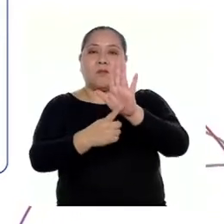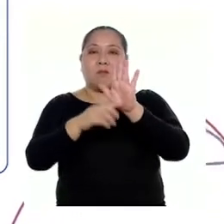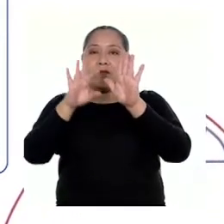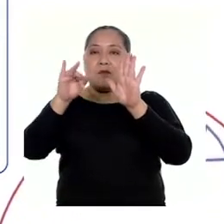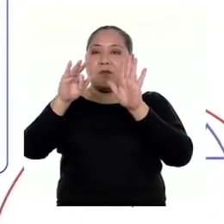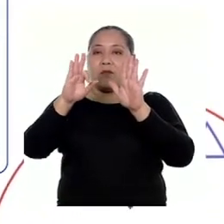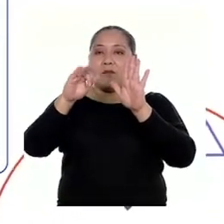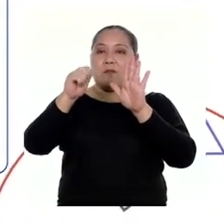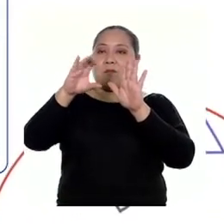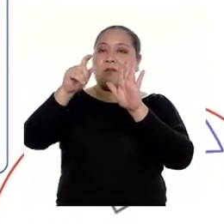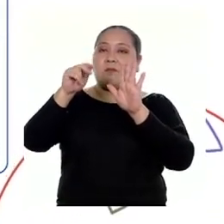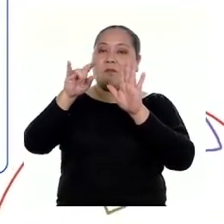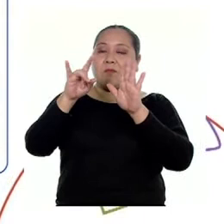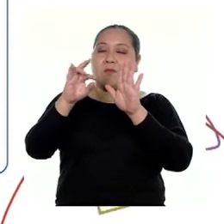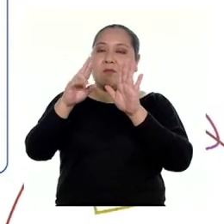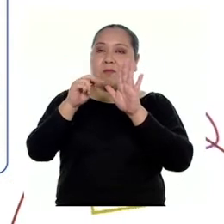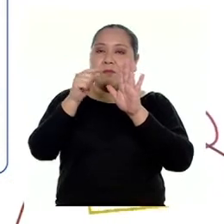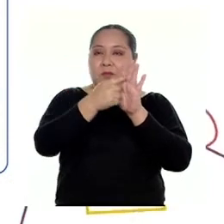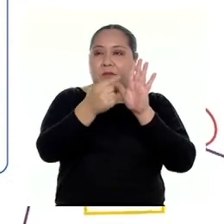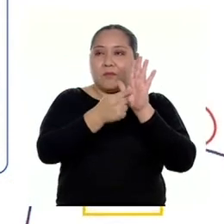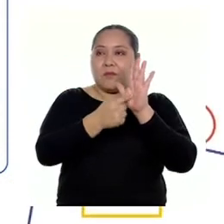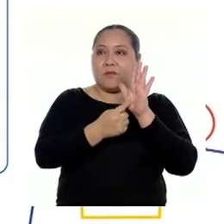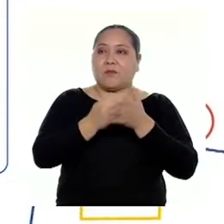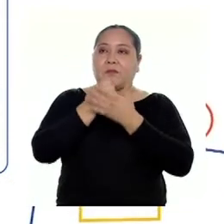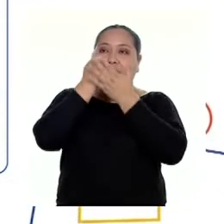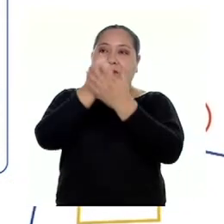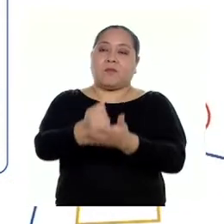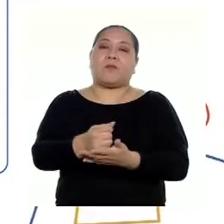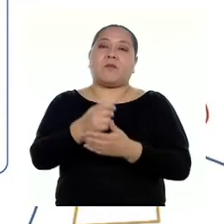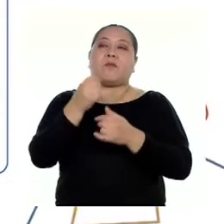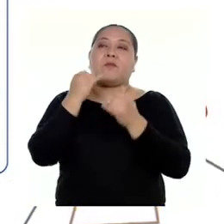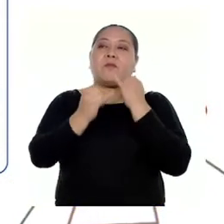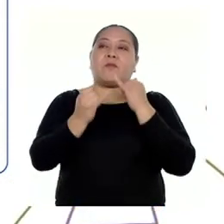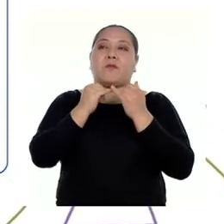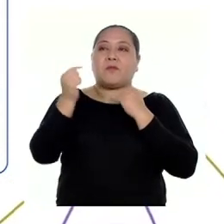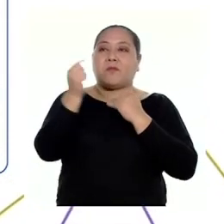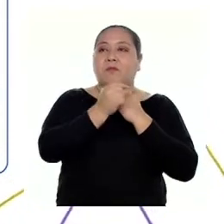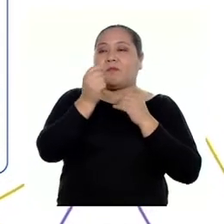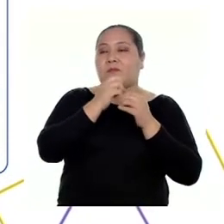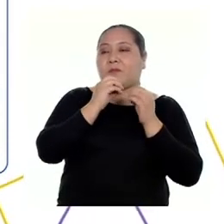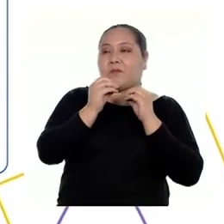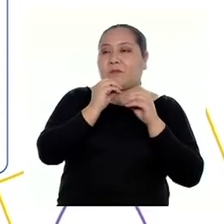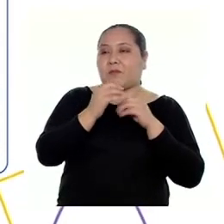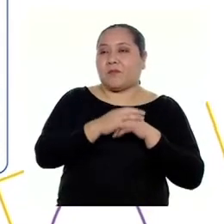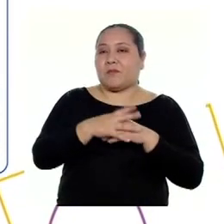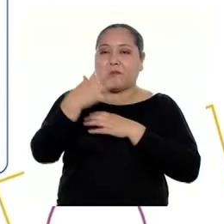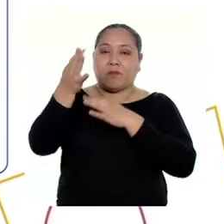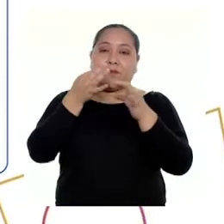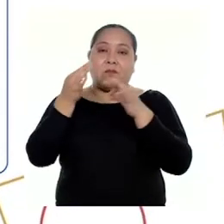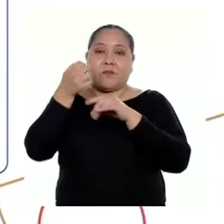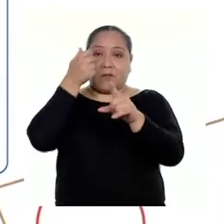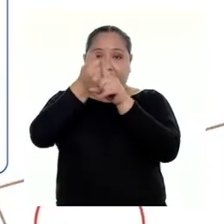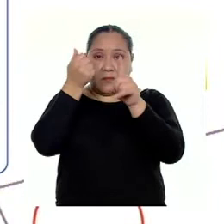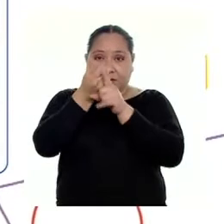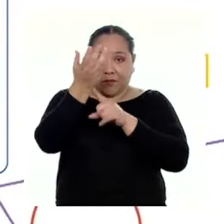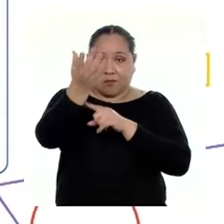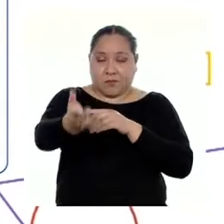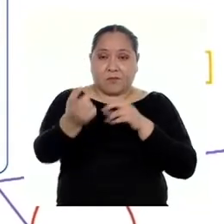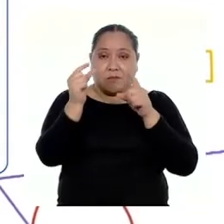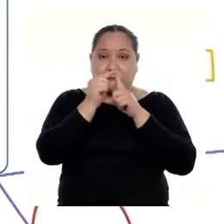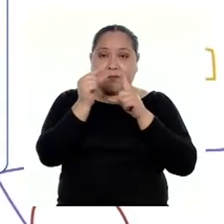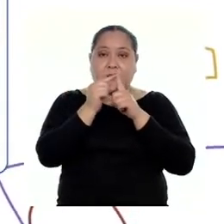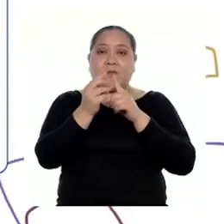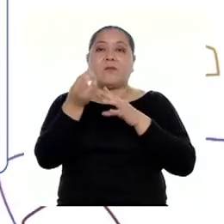pantalla. Ayuda a Rita a terminar de elaborar la factura mostrada. Explica con tus propias palabras